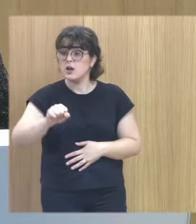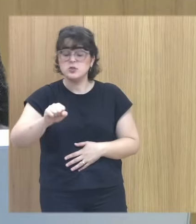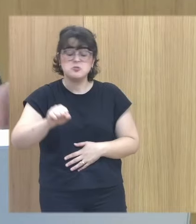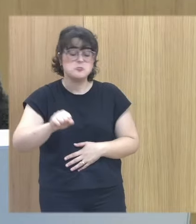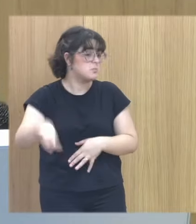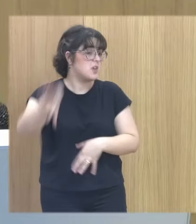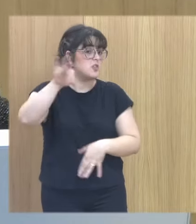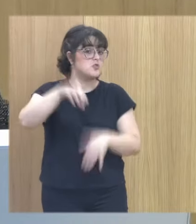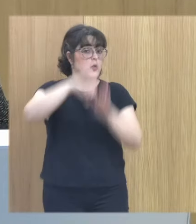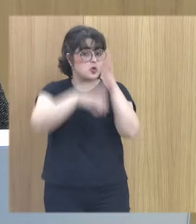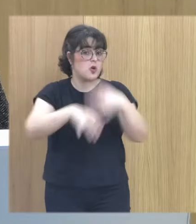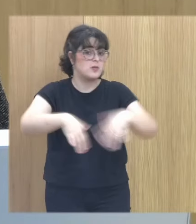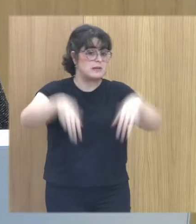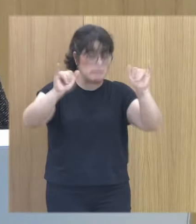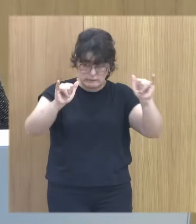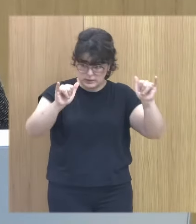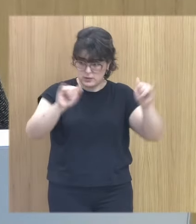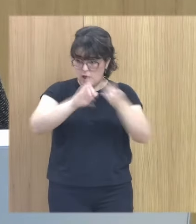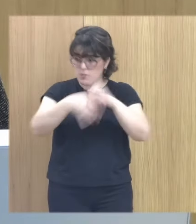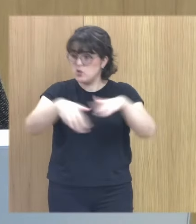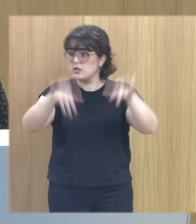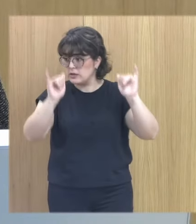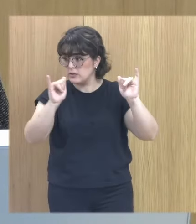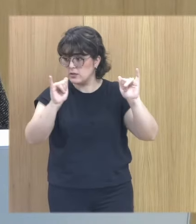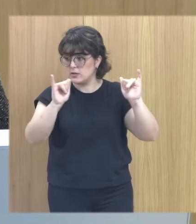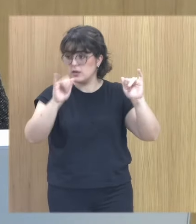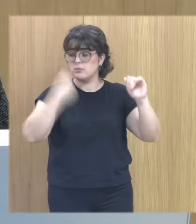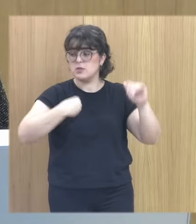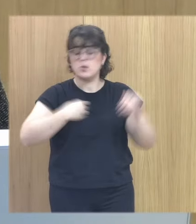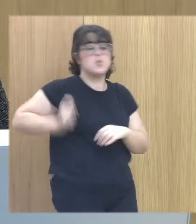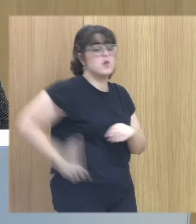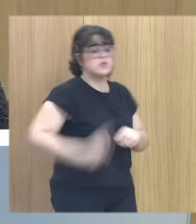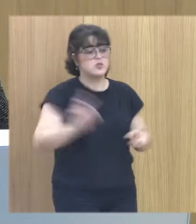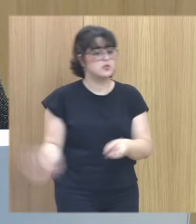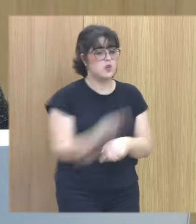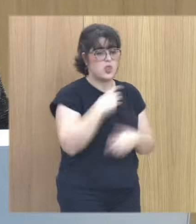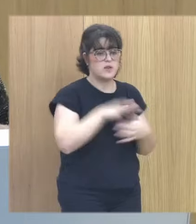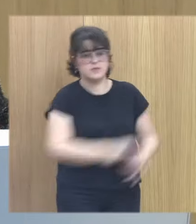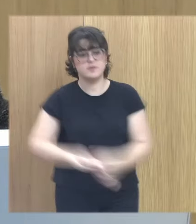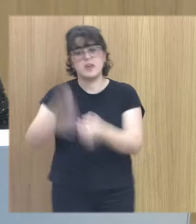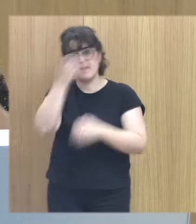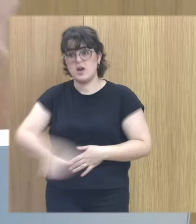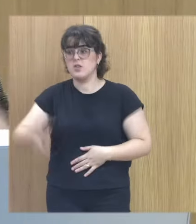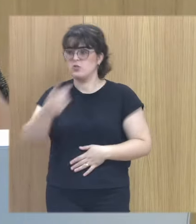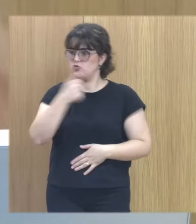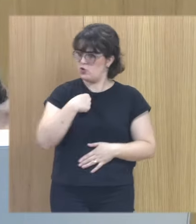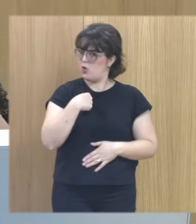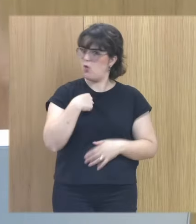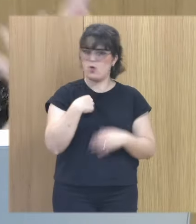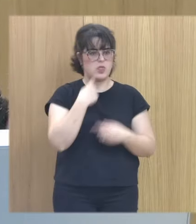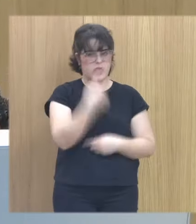decidido modificar los currículos académicos de todas las profesiones relacionadas con infancia y a mí esto yo lo cuento